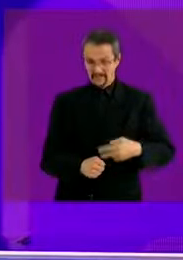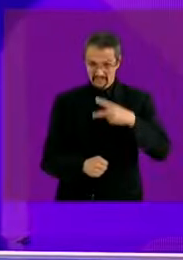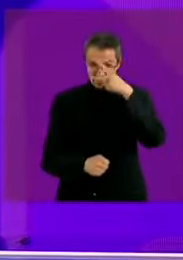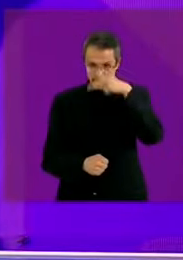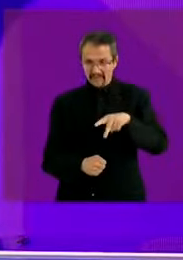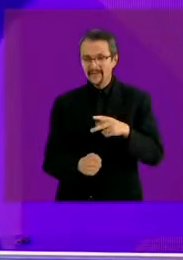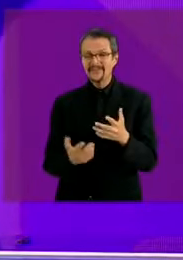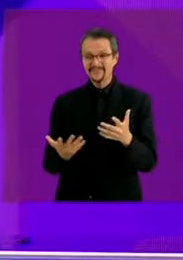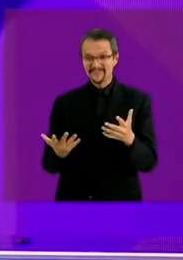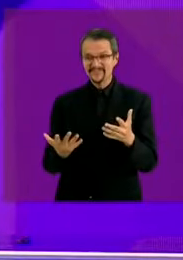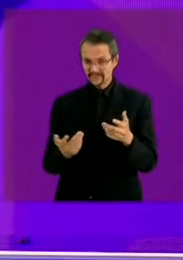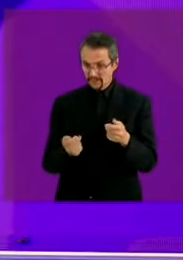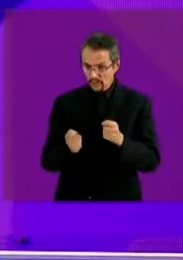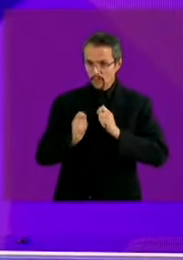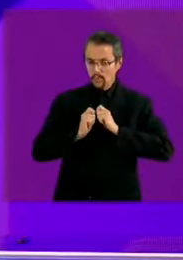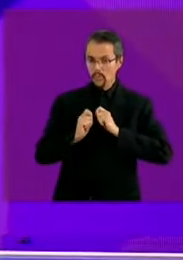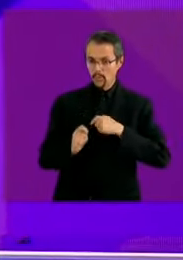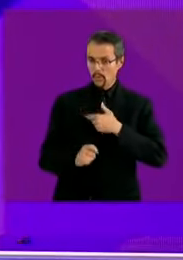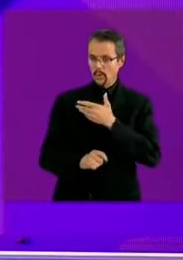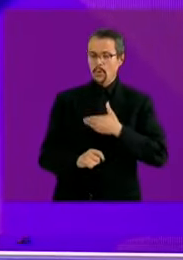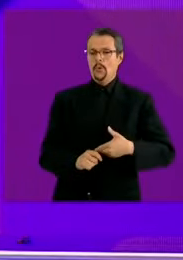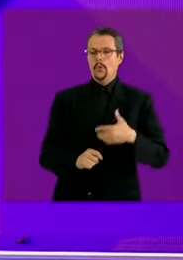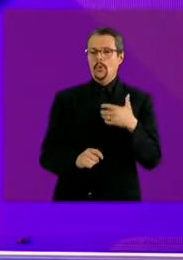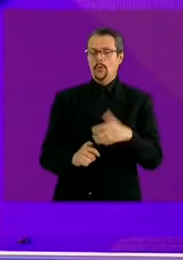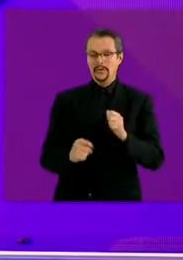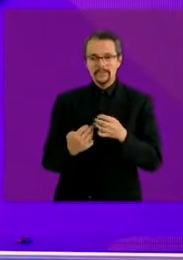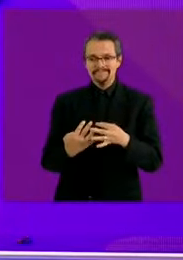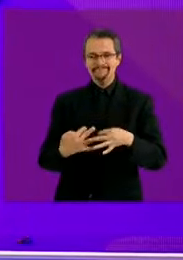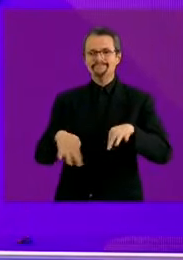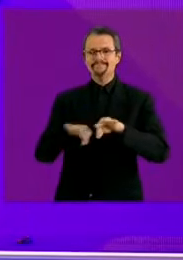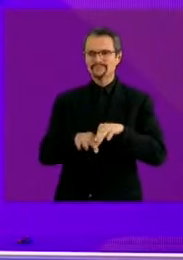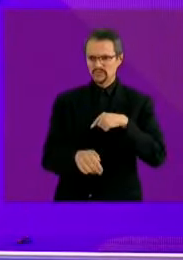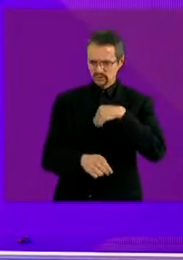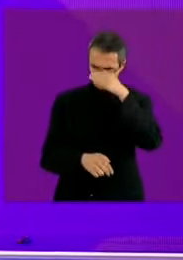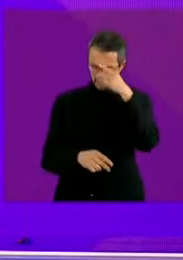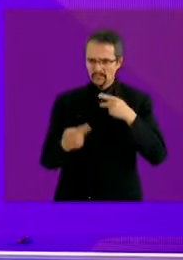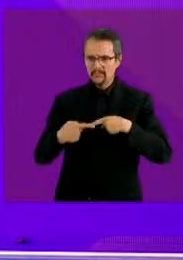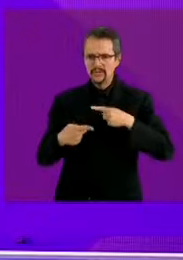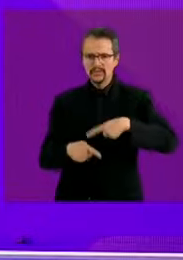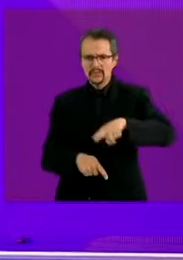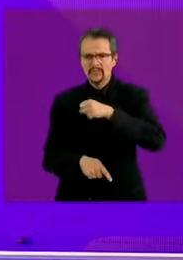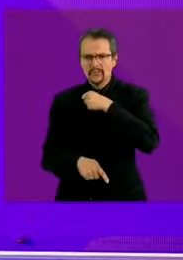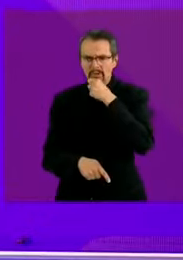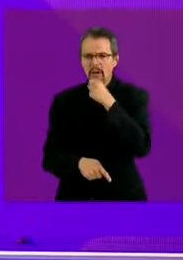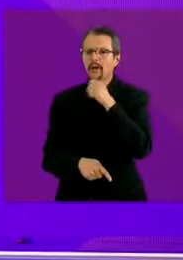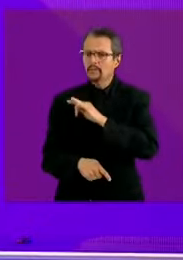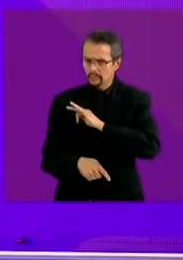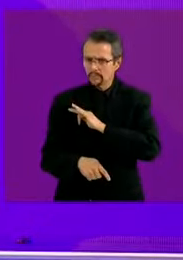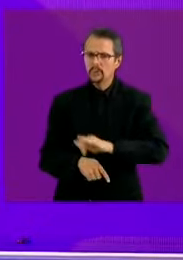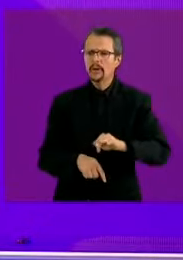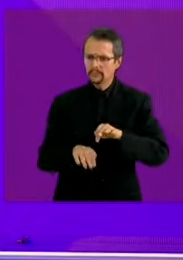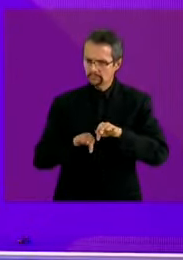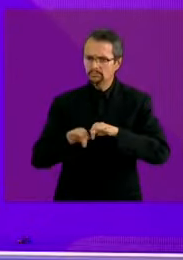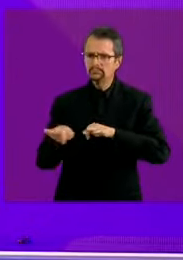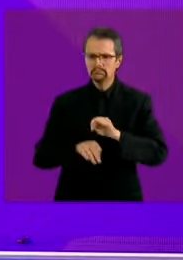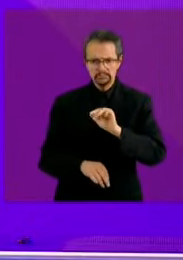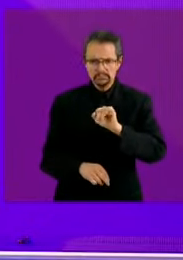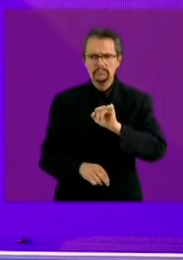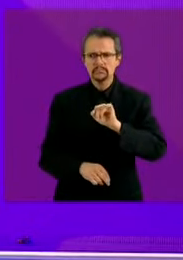la responsabilidad más importante entonces realmente creo que los adultos mayores tienen la posibilidad de integrarse al mercado laboral hay que